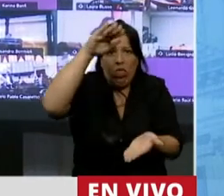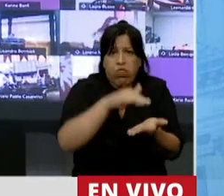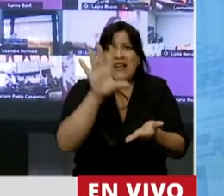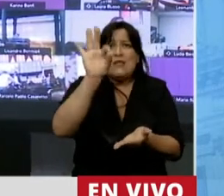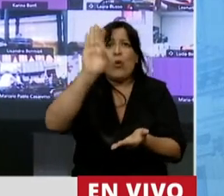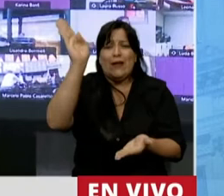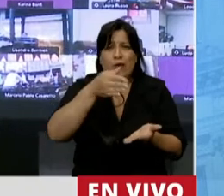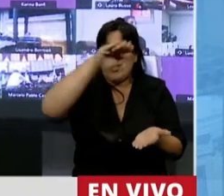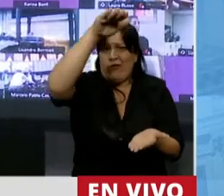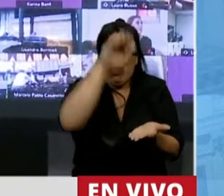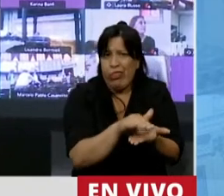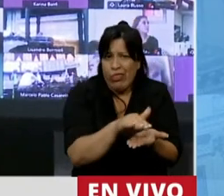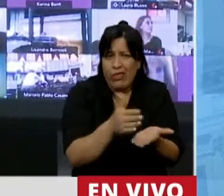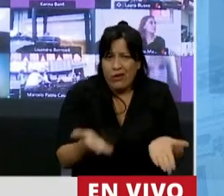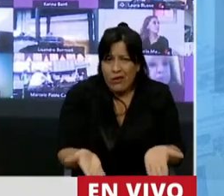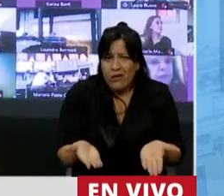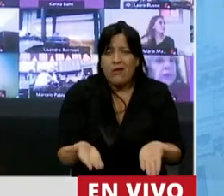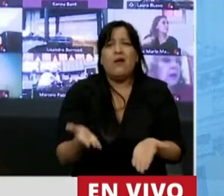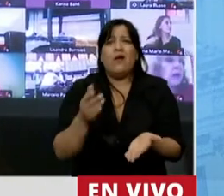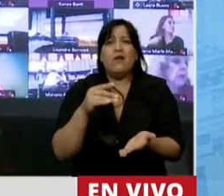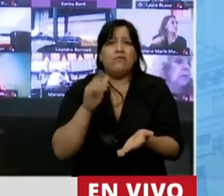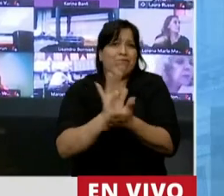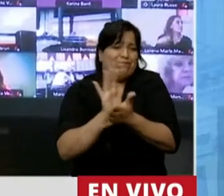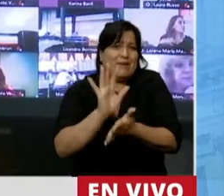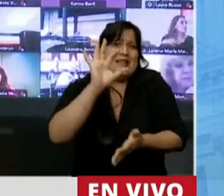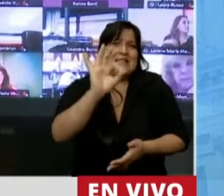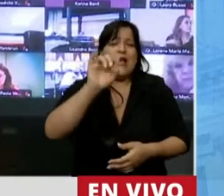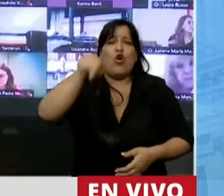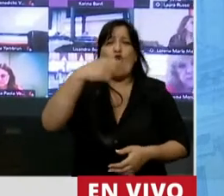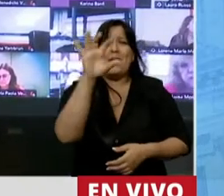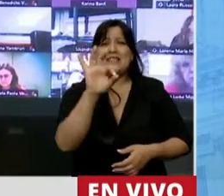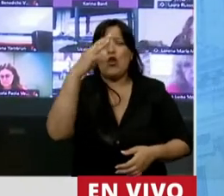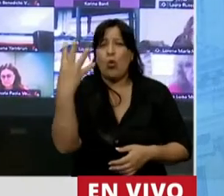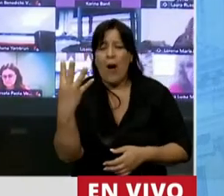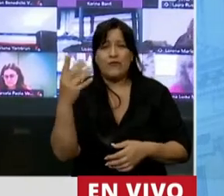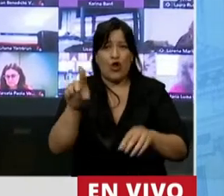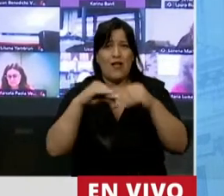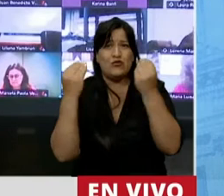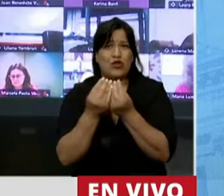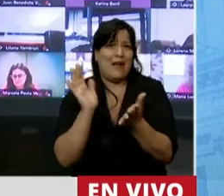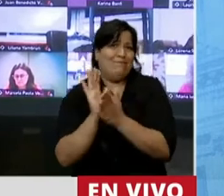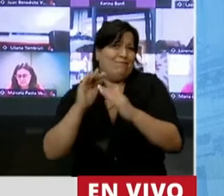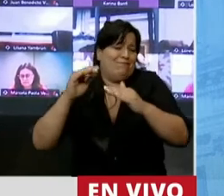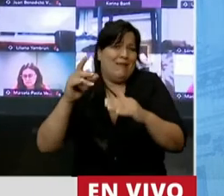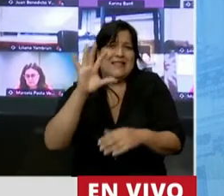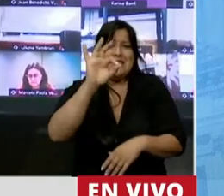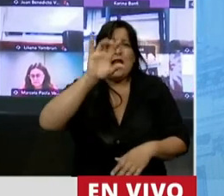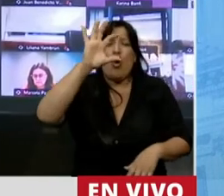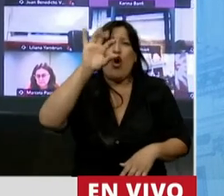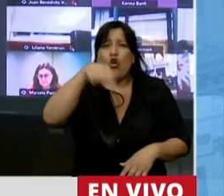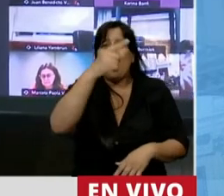50%. Representa solo un 0,04% del total, muy por debajo del 0